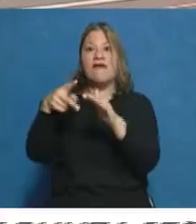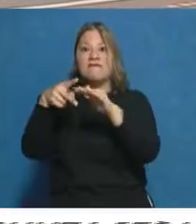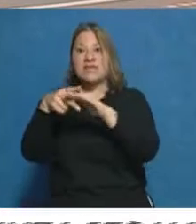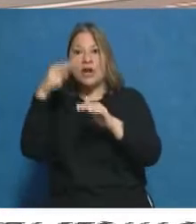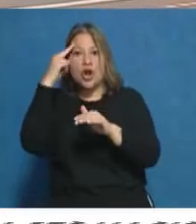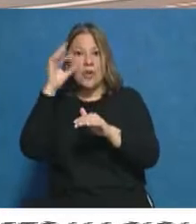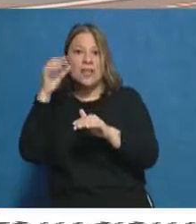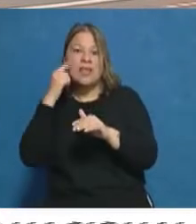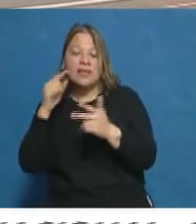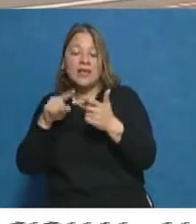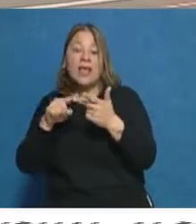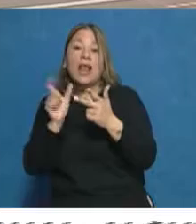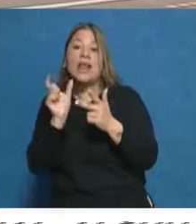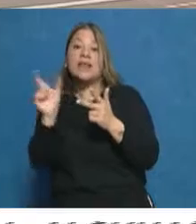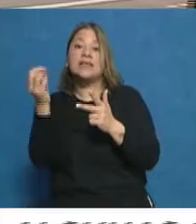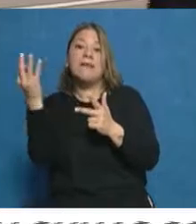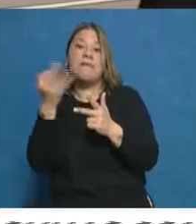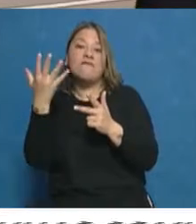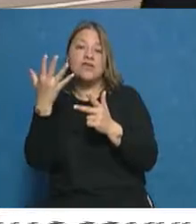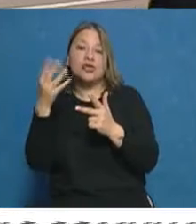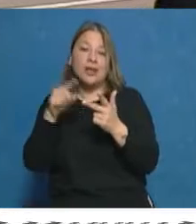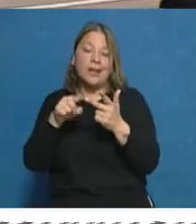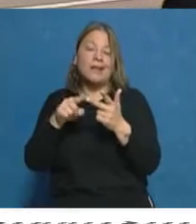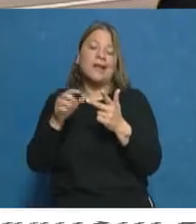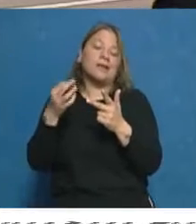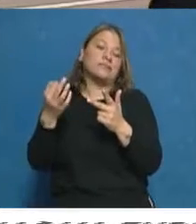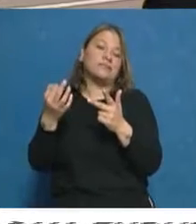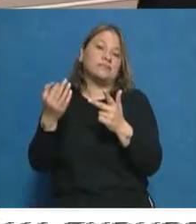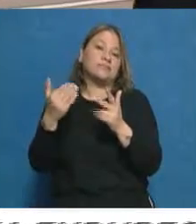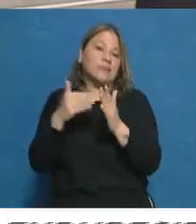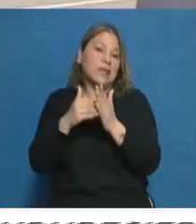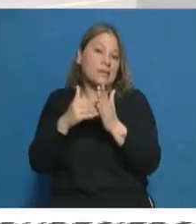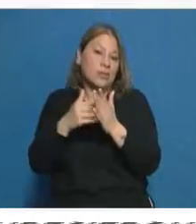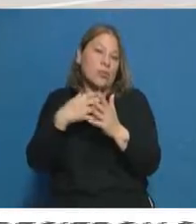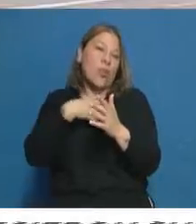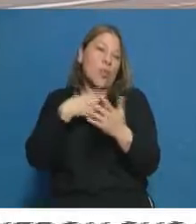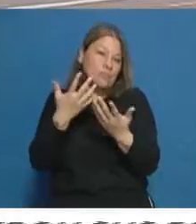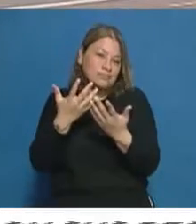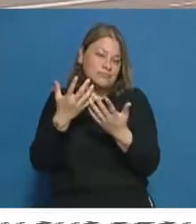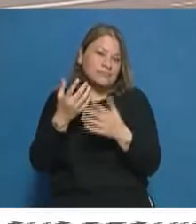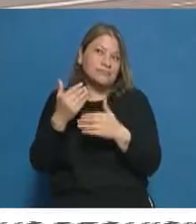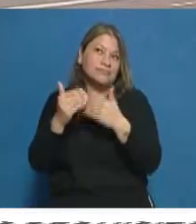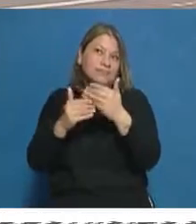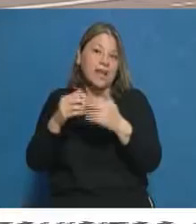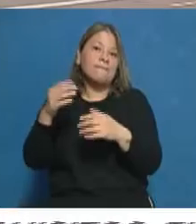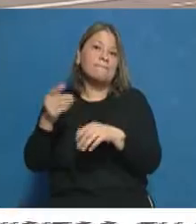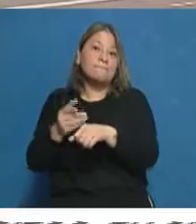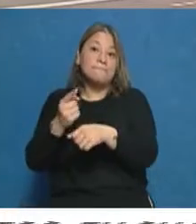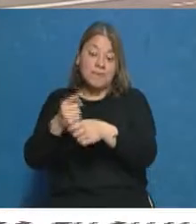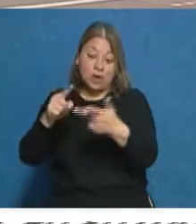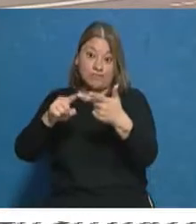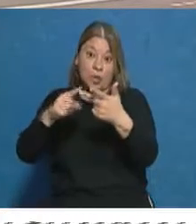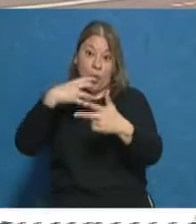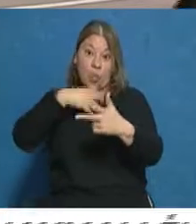y tenemos las licencias profesionales que esas vendrían a seguir un curso lógico bastante parecido. Tienen que traer un curso online de la Agencia